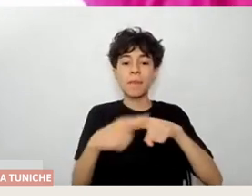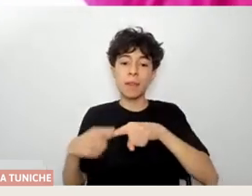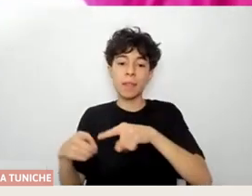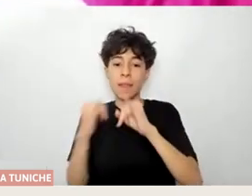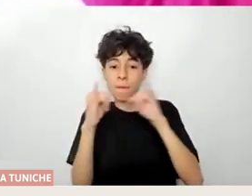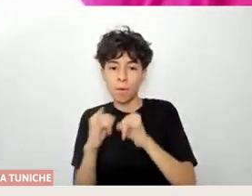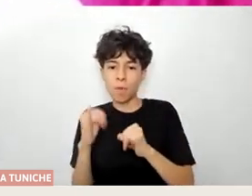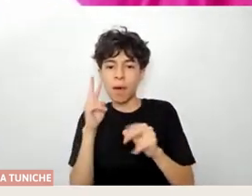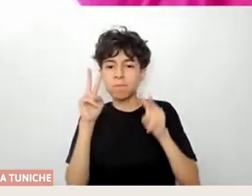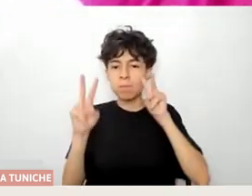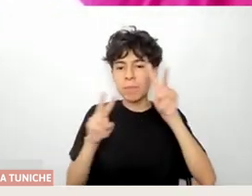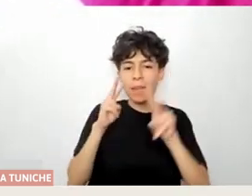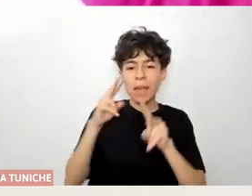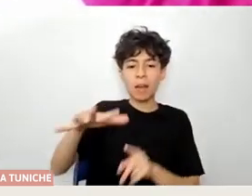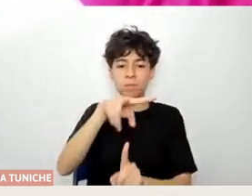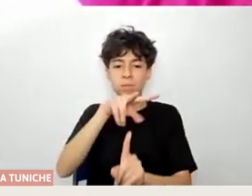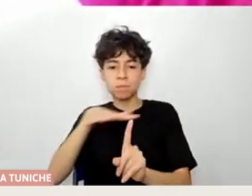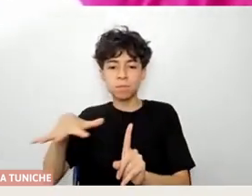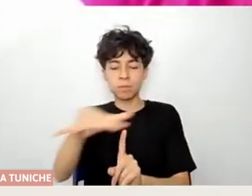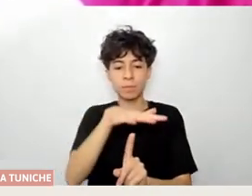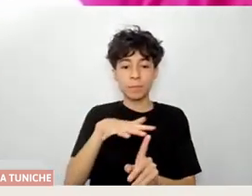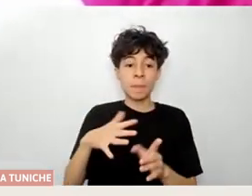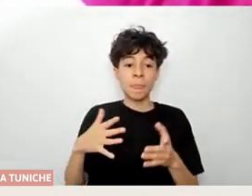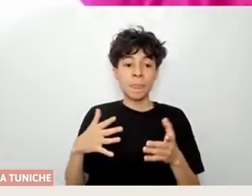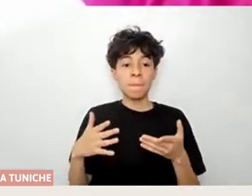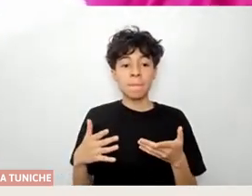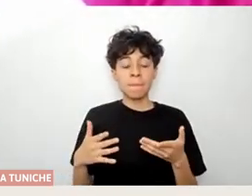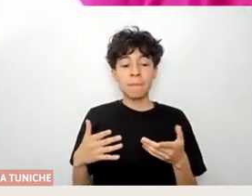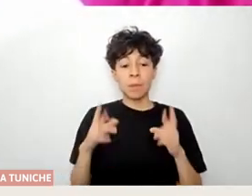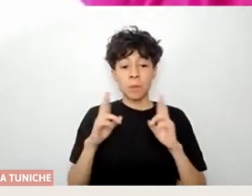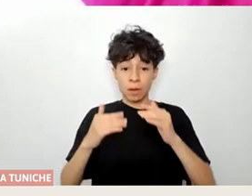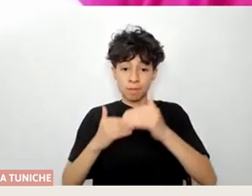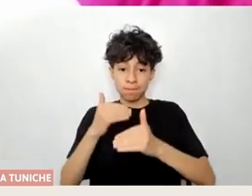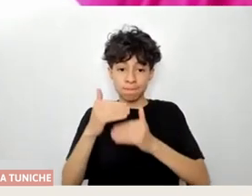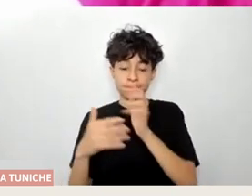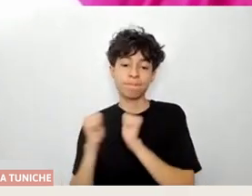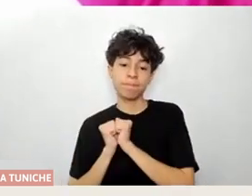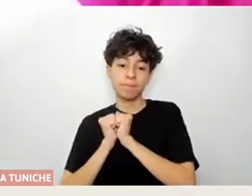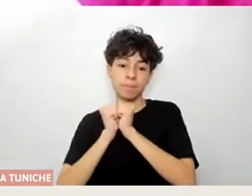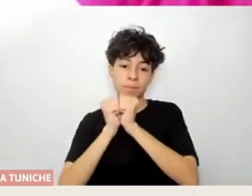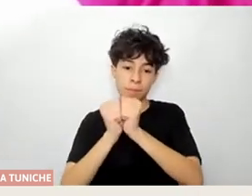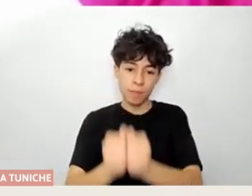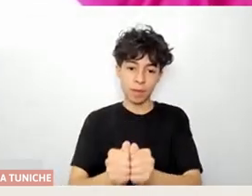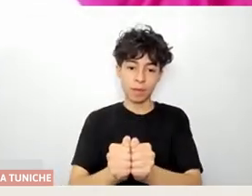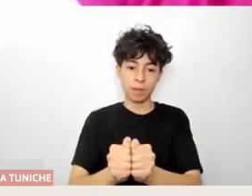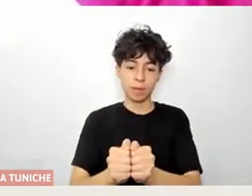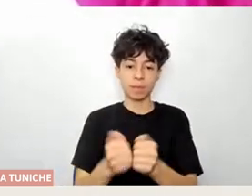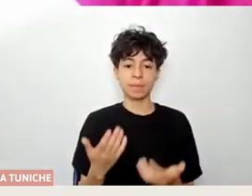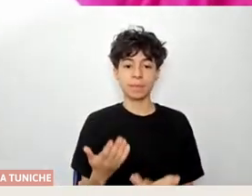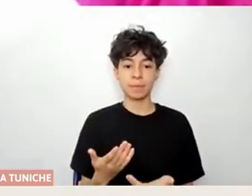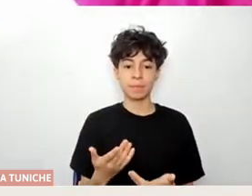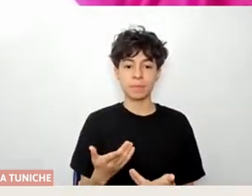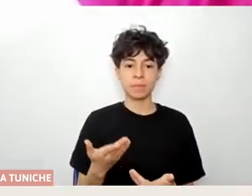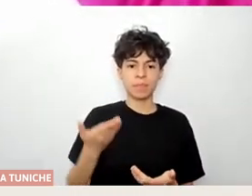Sigamos acompañándonos en los trayectos, en los nuestros y en los ajenos, sigamos asumiendo que jamás volveremos a